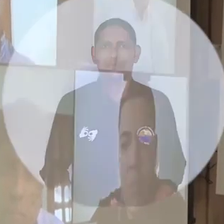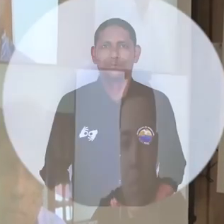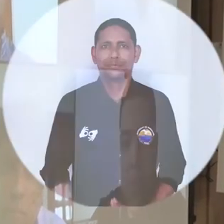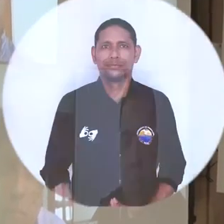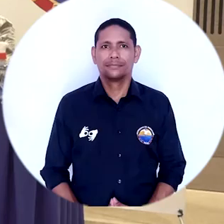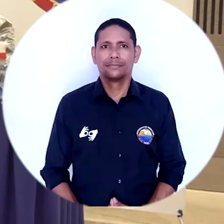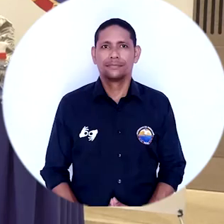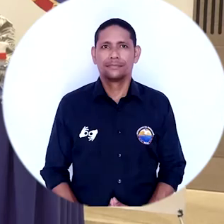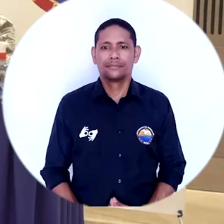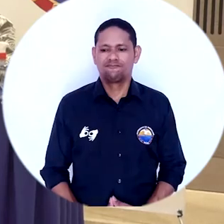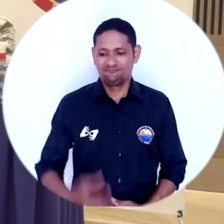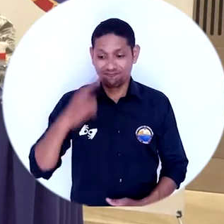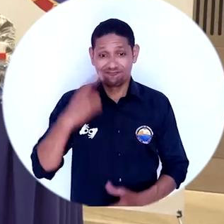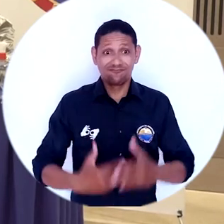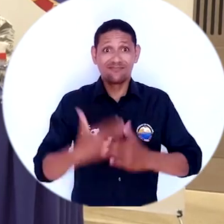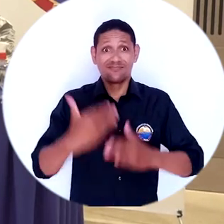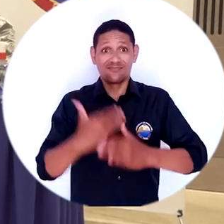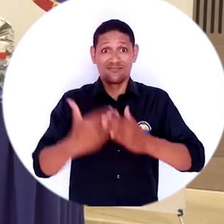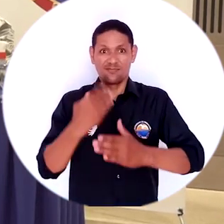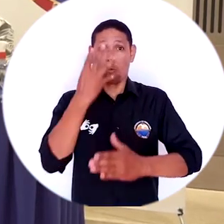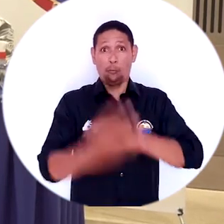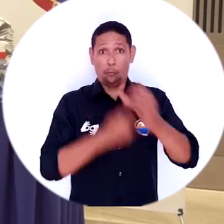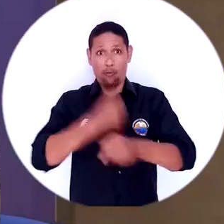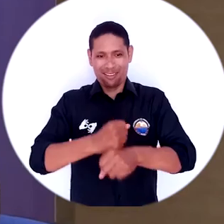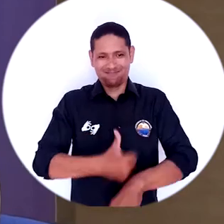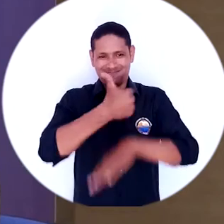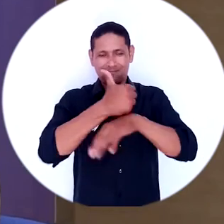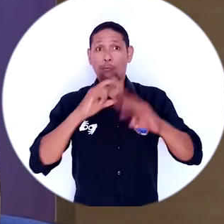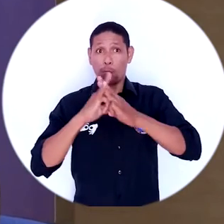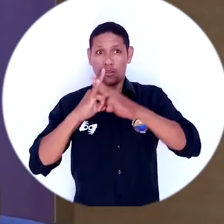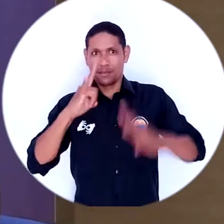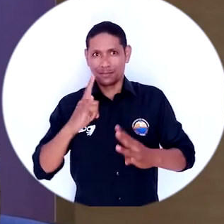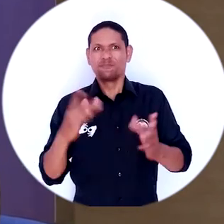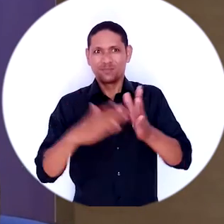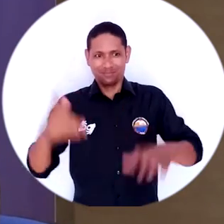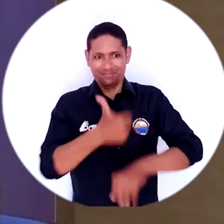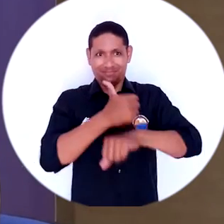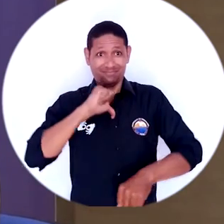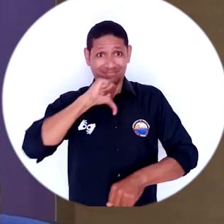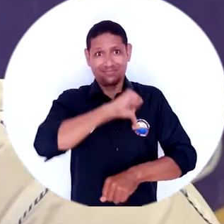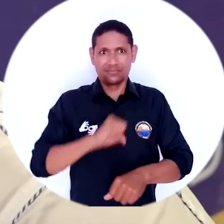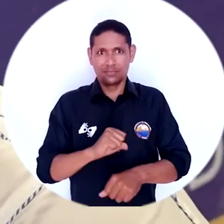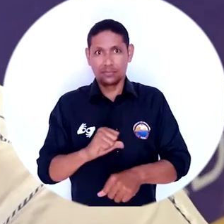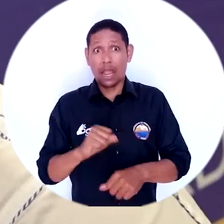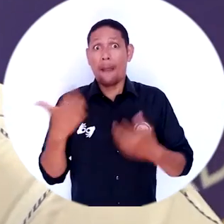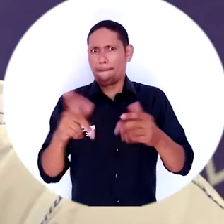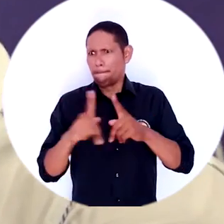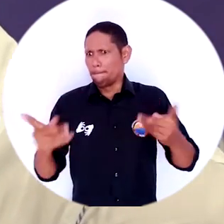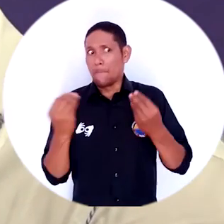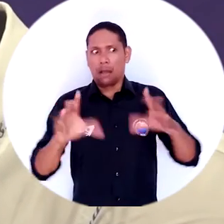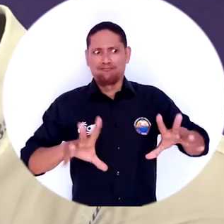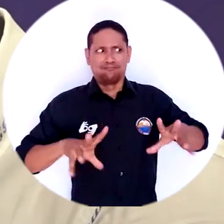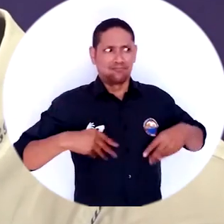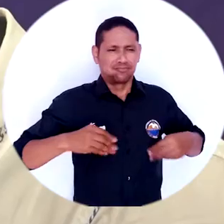El inicio de un nuevo periodo rectoral para la Universidad del Magdalena en cabeza del doctor Pablo Vera Salazar ha generado gran aceptación y